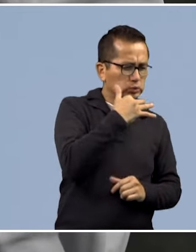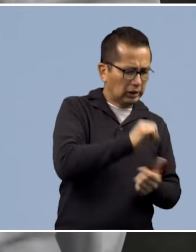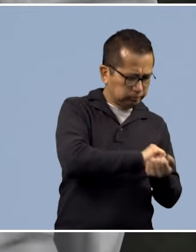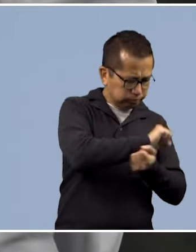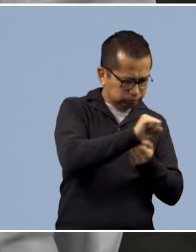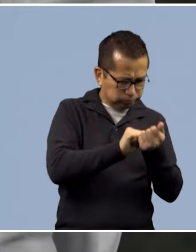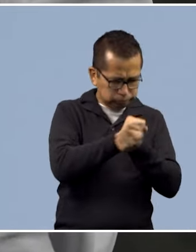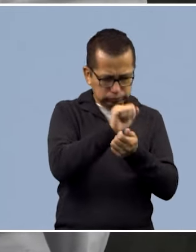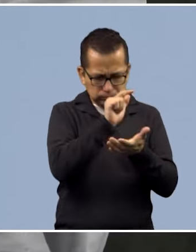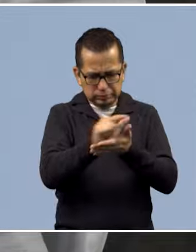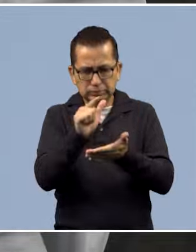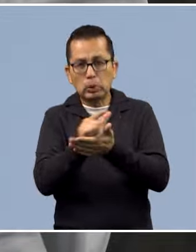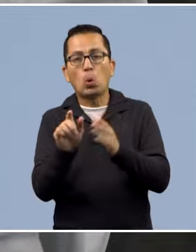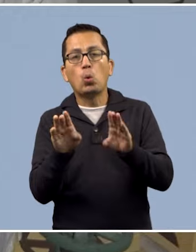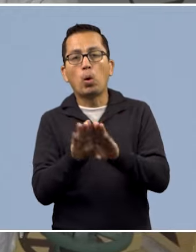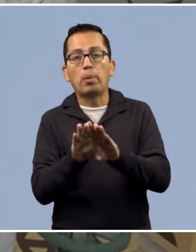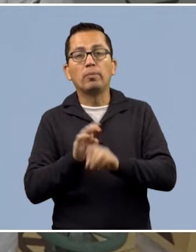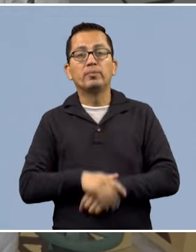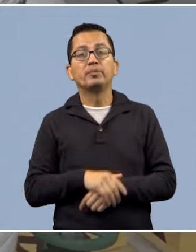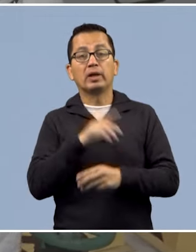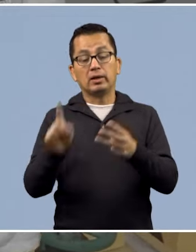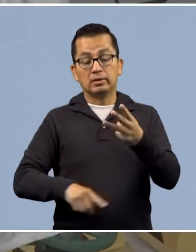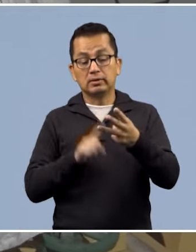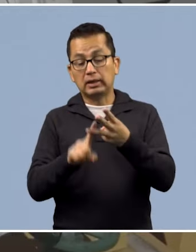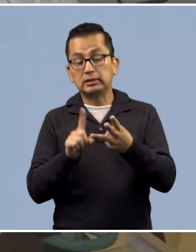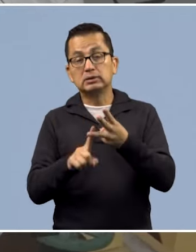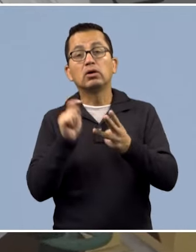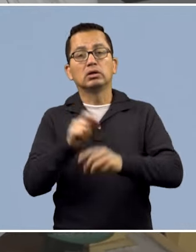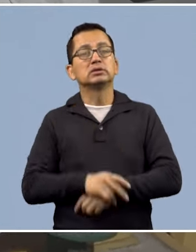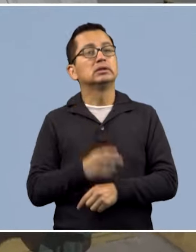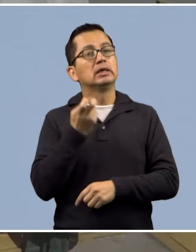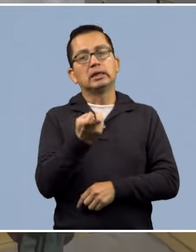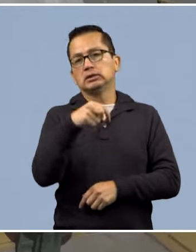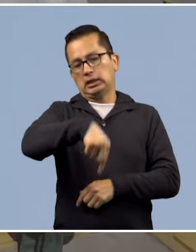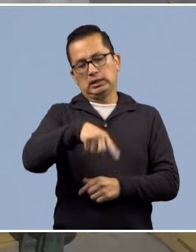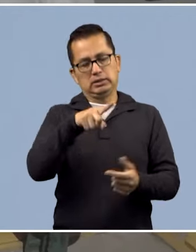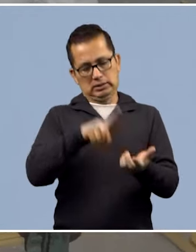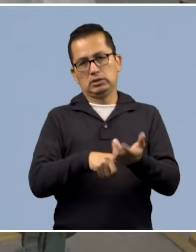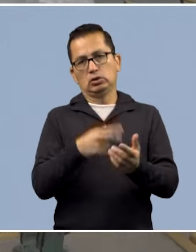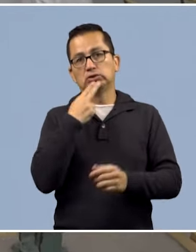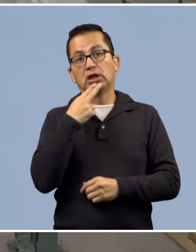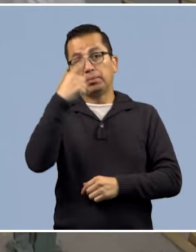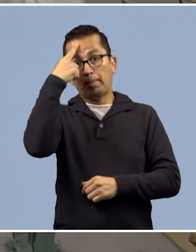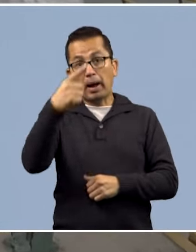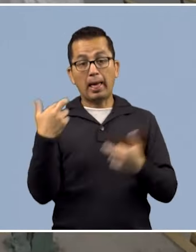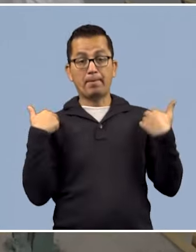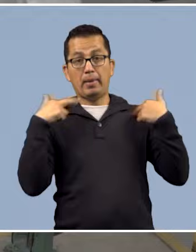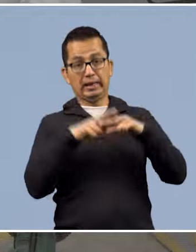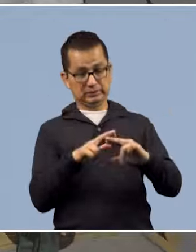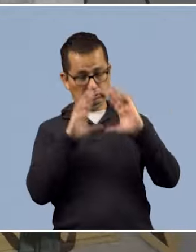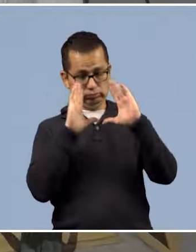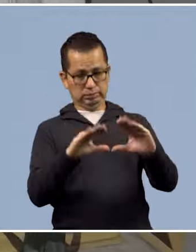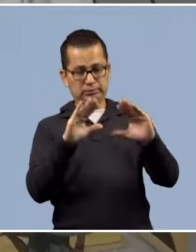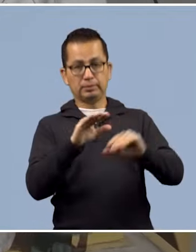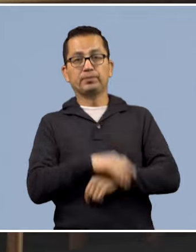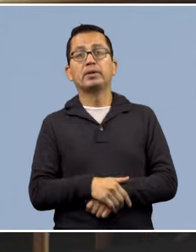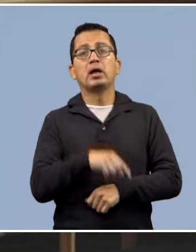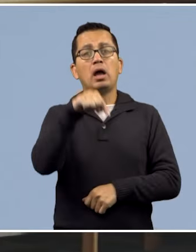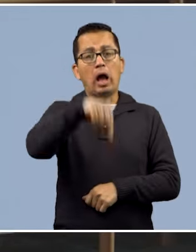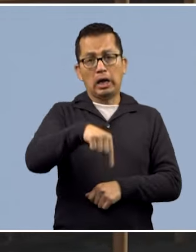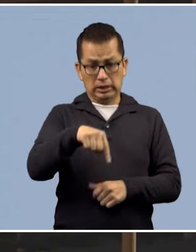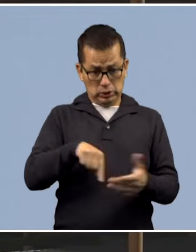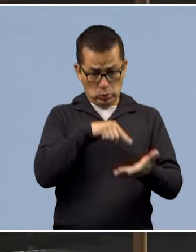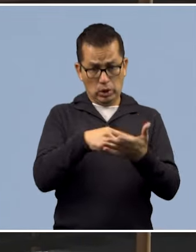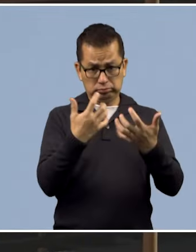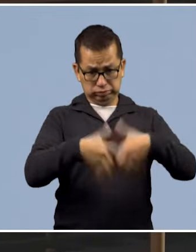Y el tercer objetivo fue de servir de apoyo a la docencia. Esta planta tiene prácticamente puertas abiertas